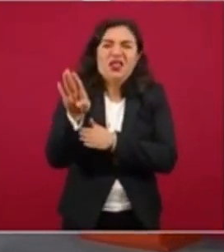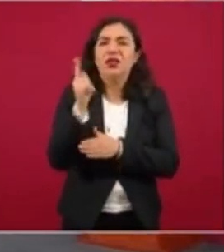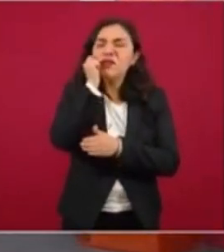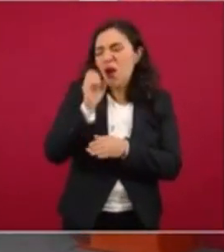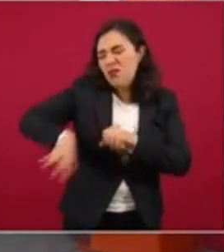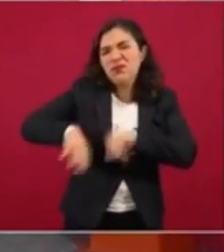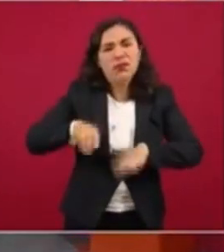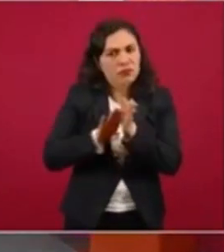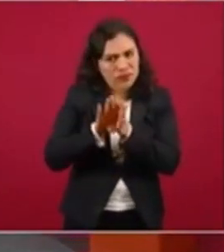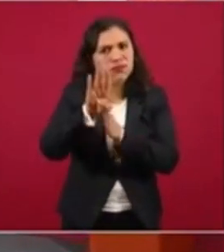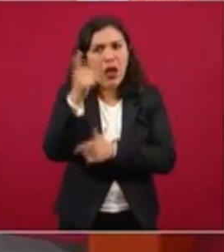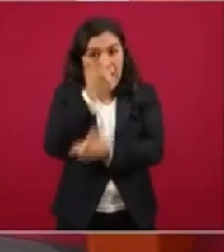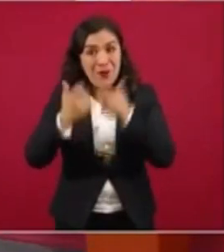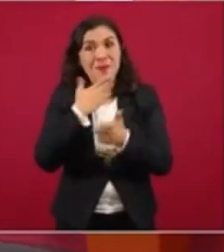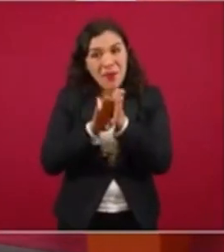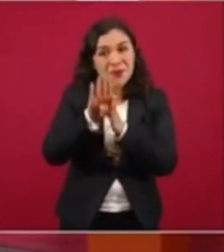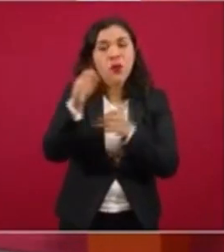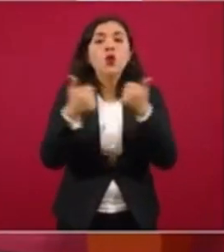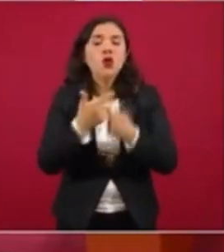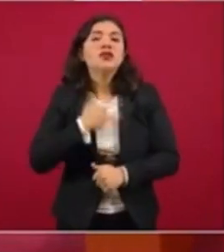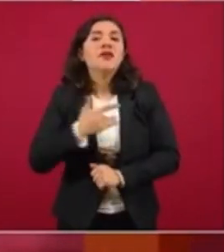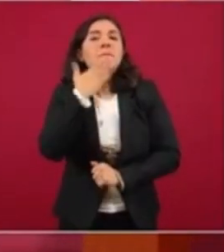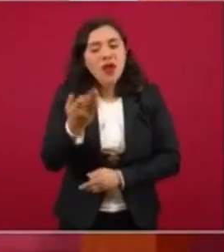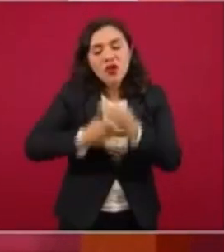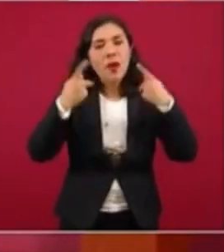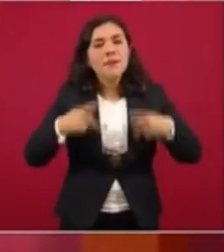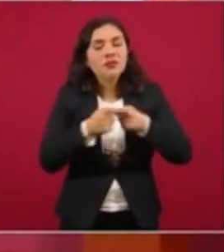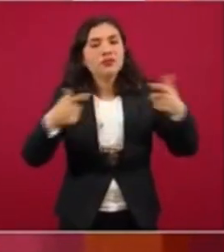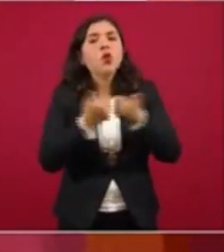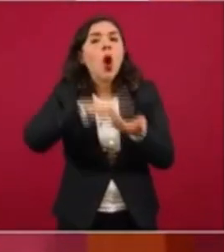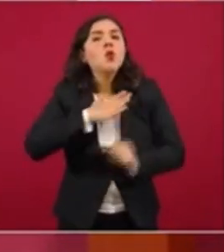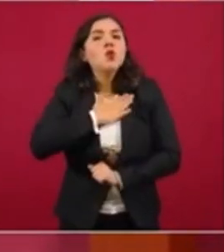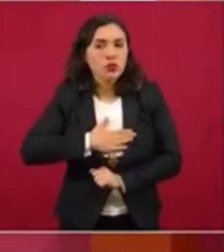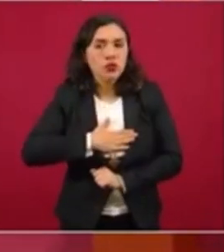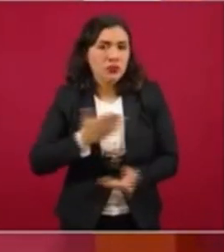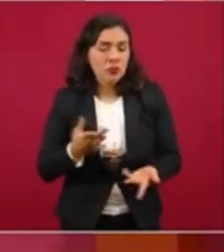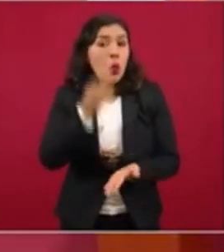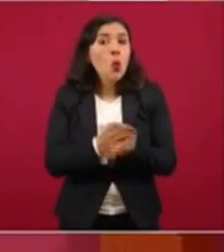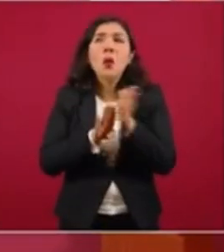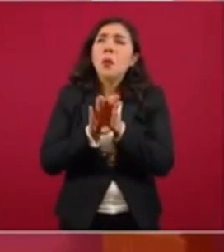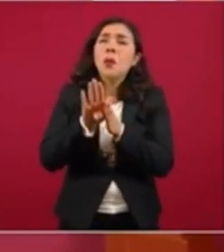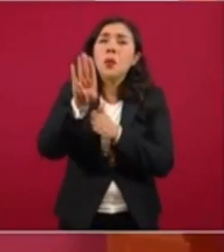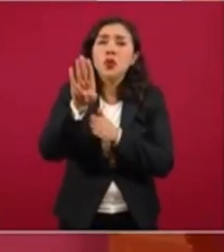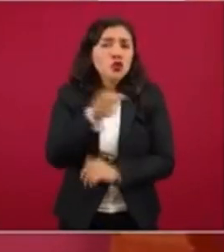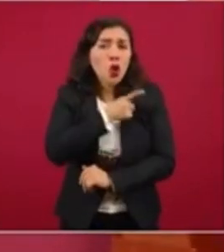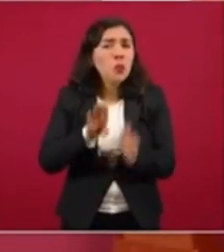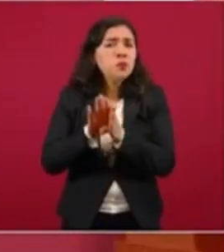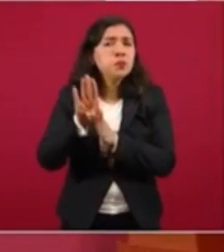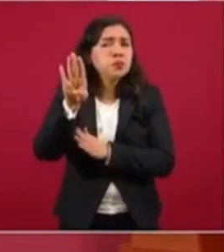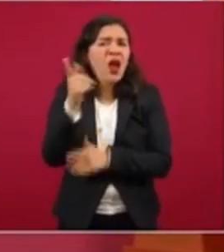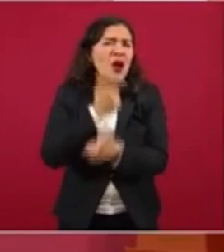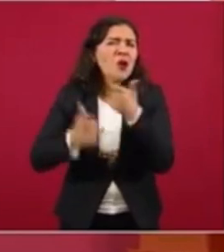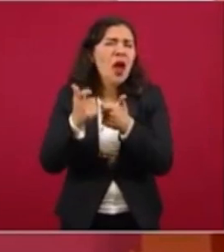sino es crecer en lo económico con bienestar, progreso con justicia, porque progreso a secas,